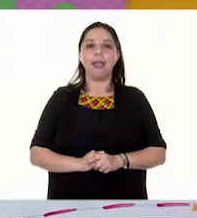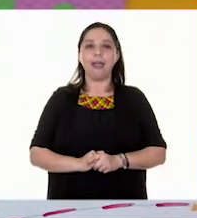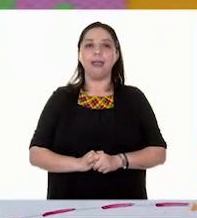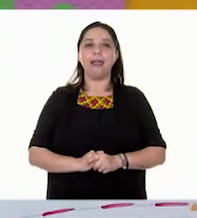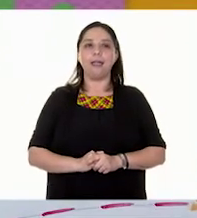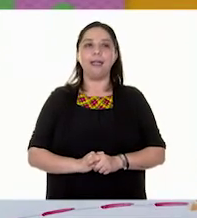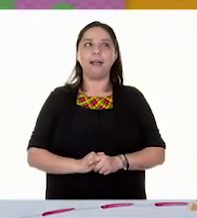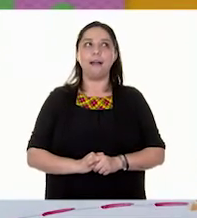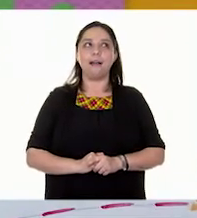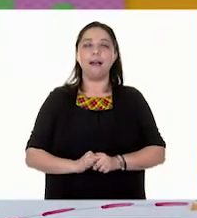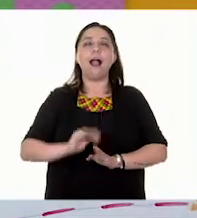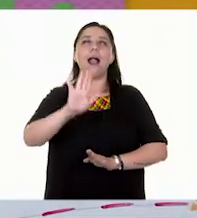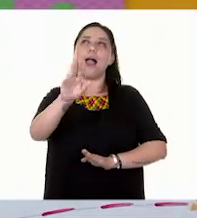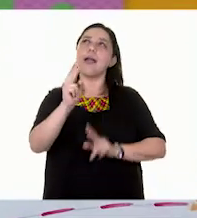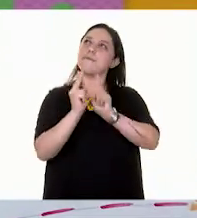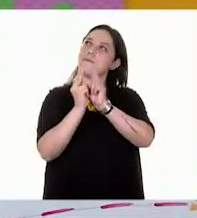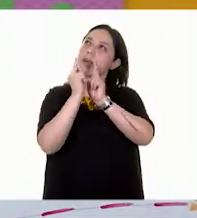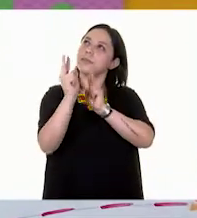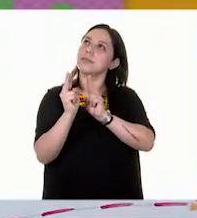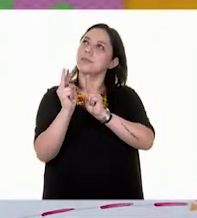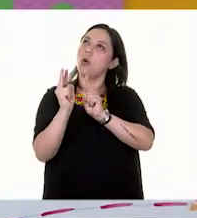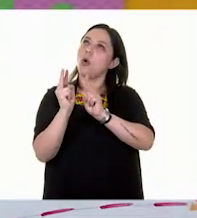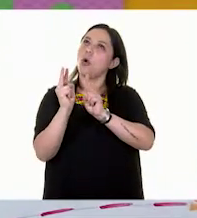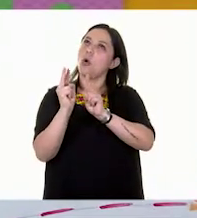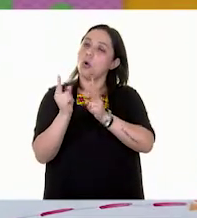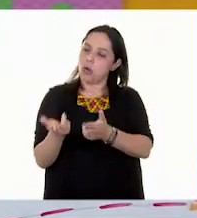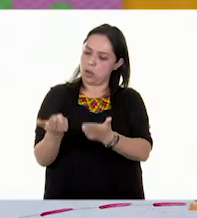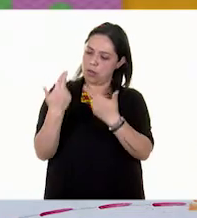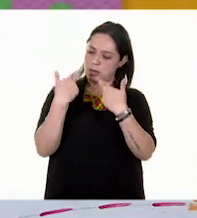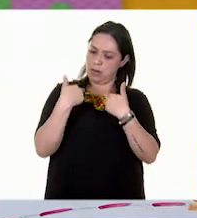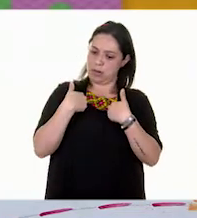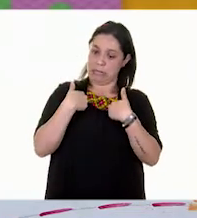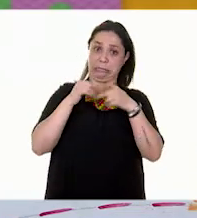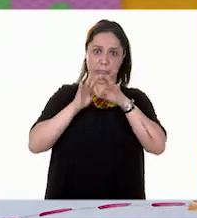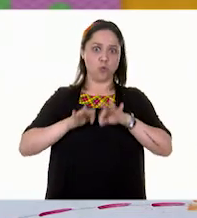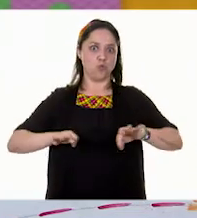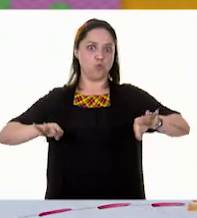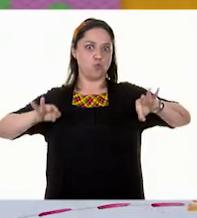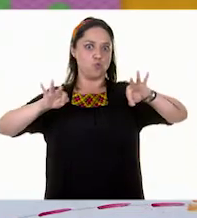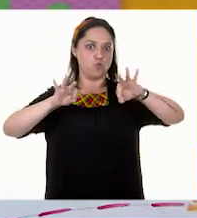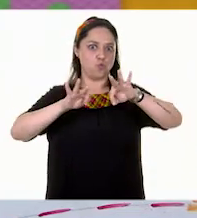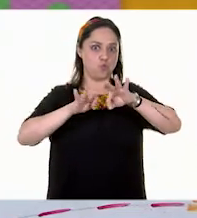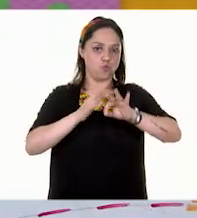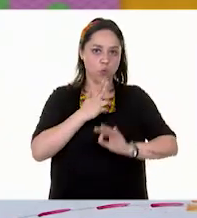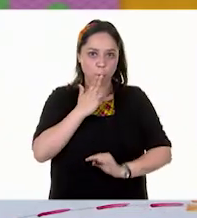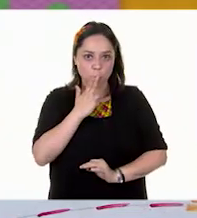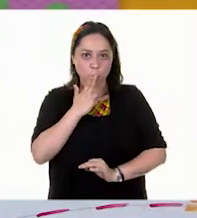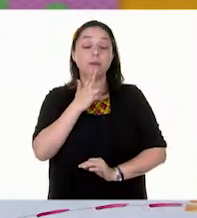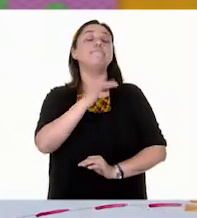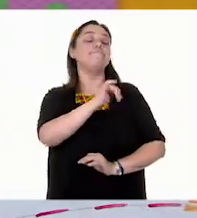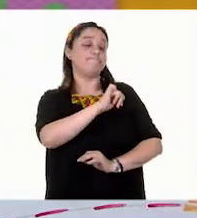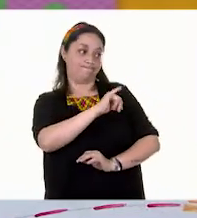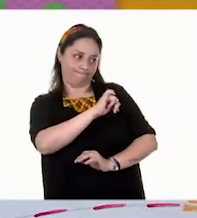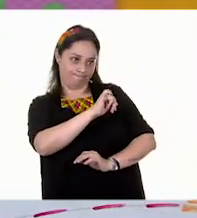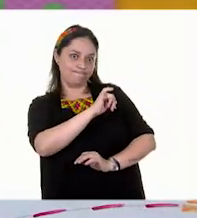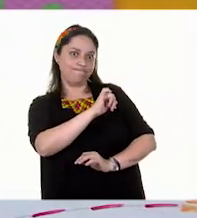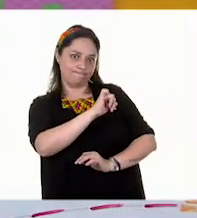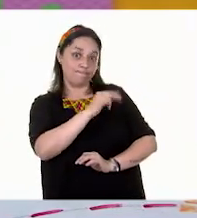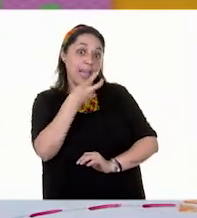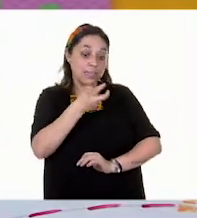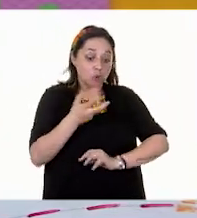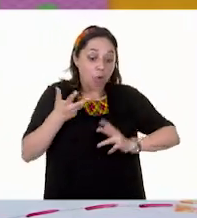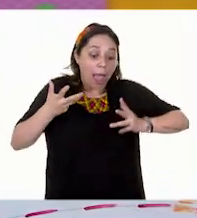mi vecino me dio una tarea muy importante. Pero muy importante. ¡Ah! Una tarea que